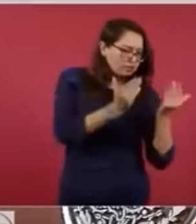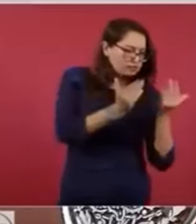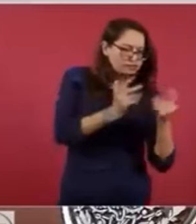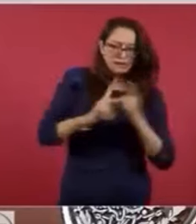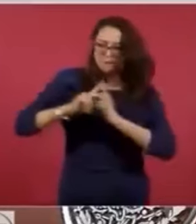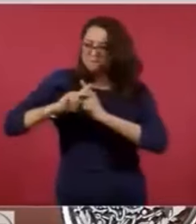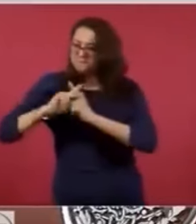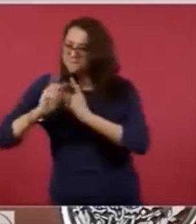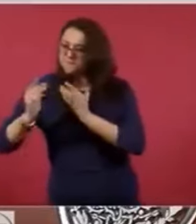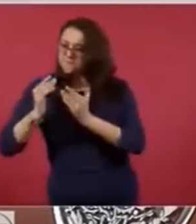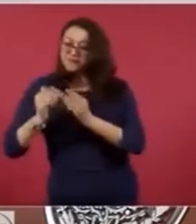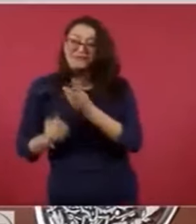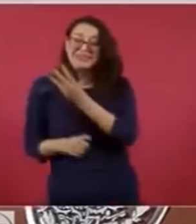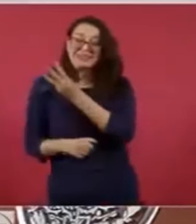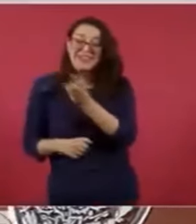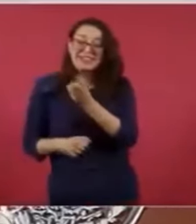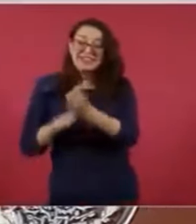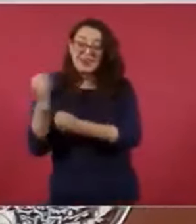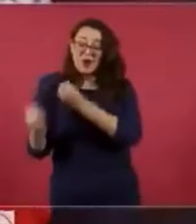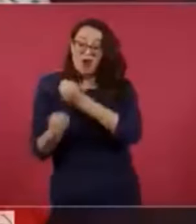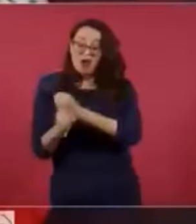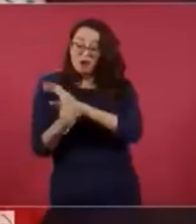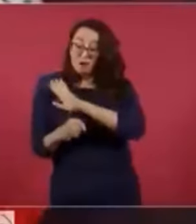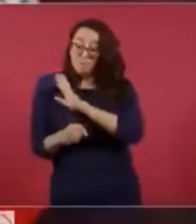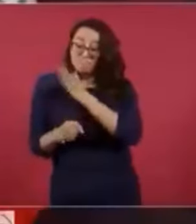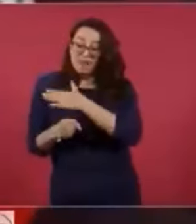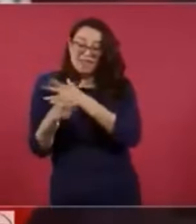o sea, se llevaron